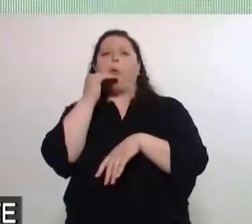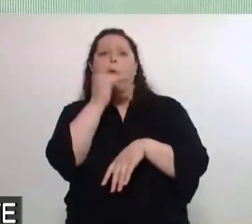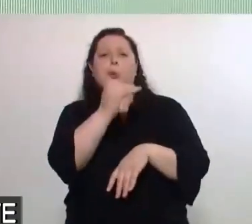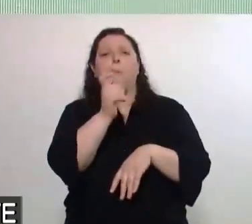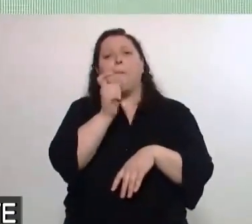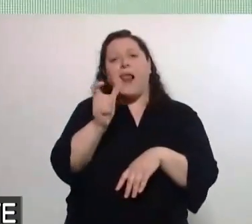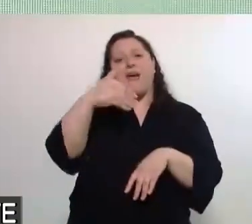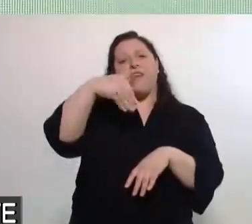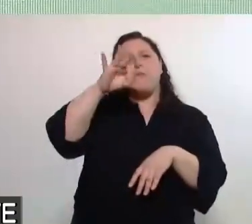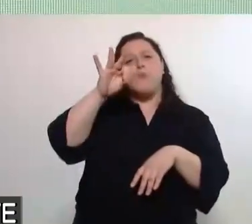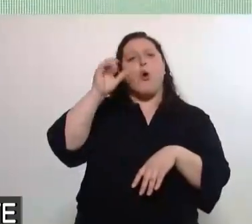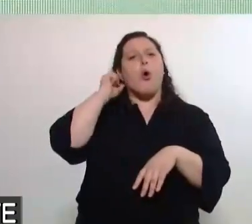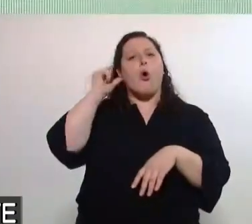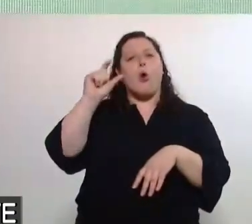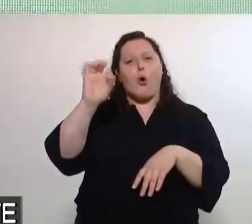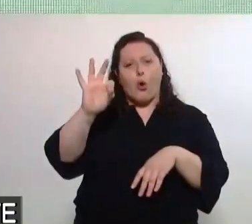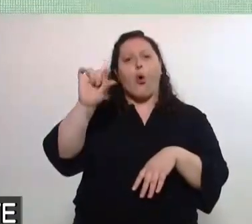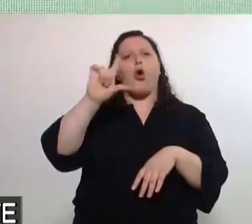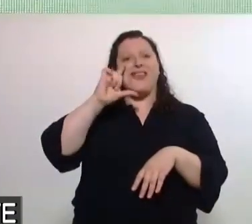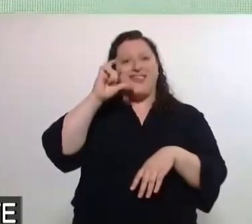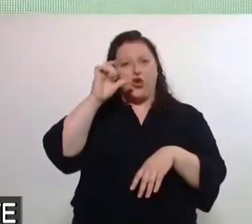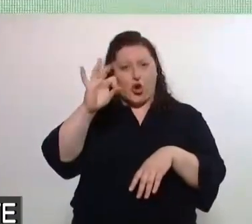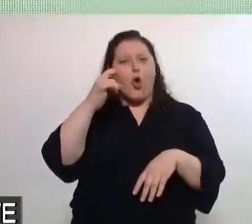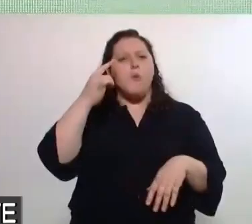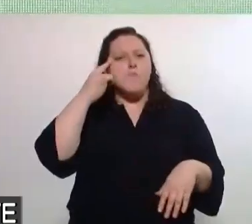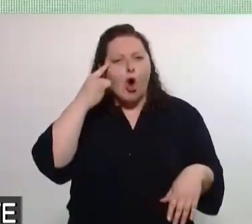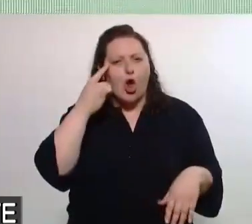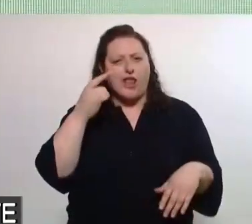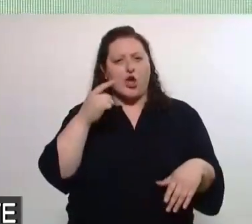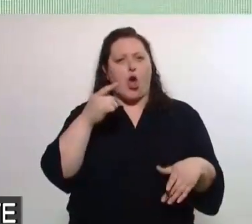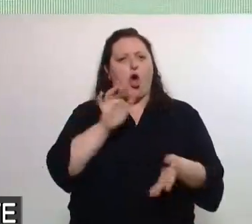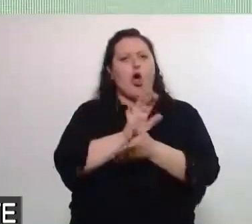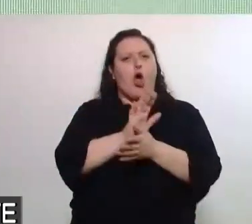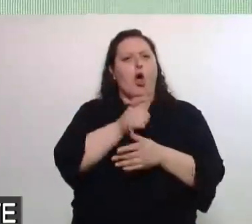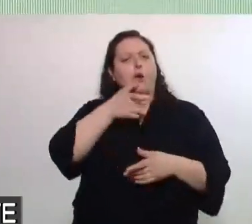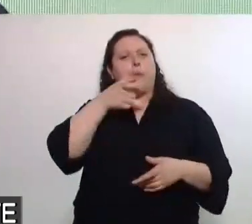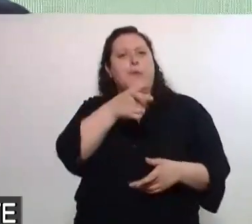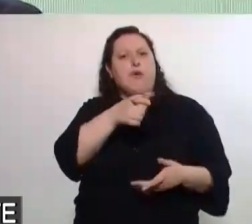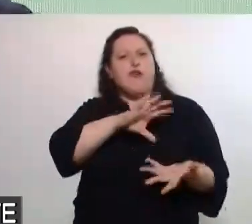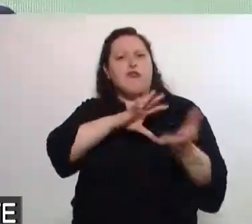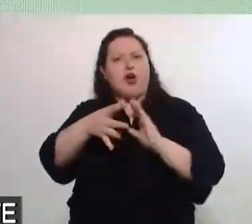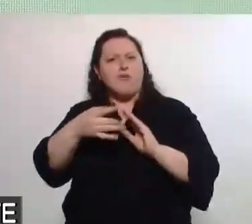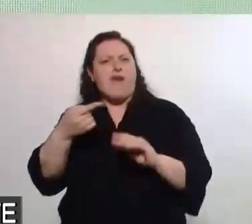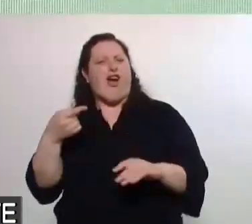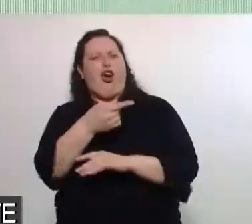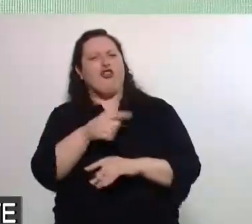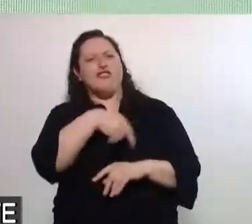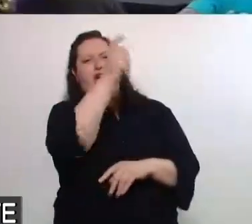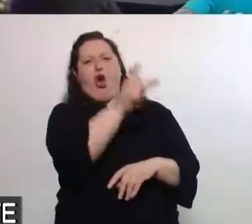como descalificación y agresión a otro candidato, entendiendo ahí